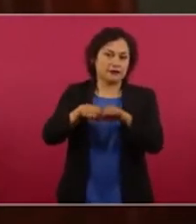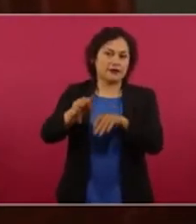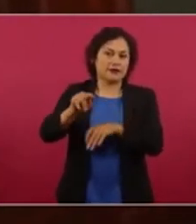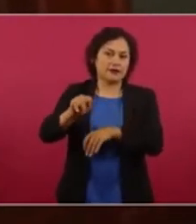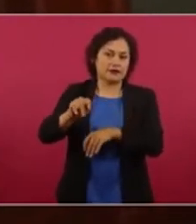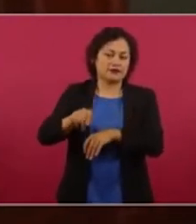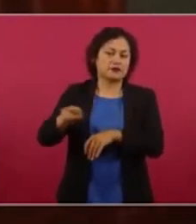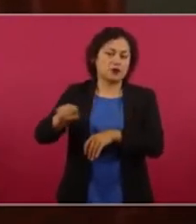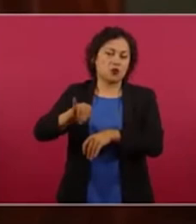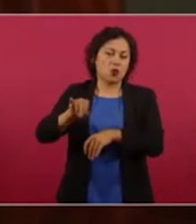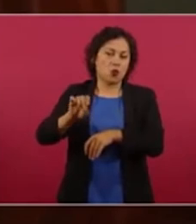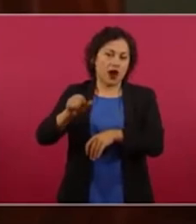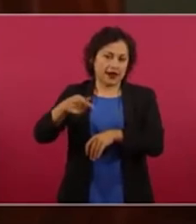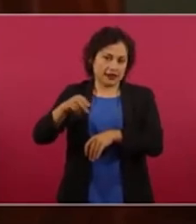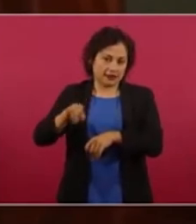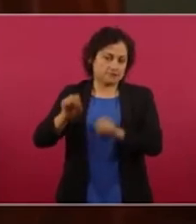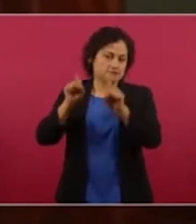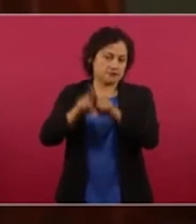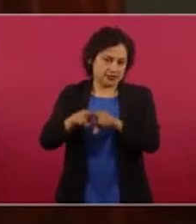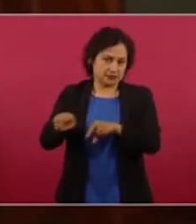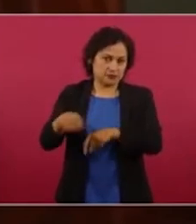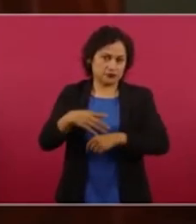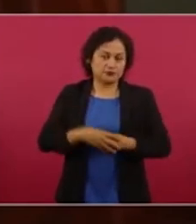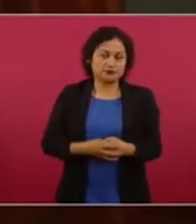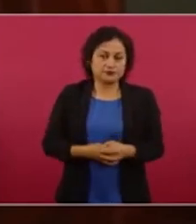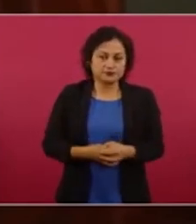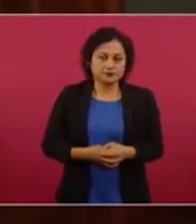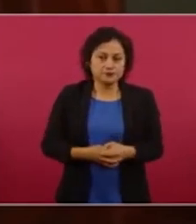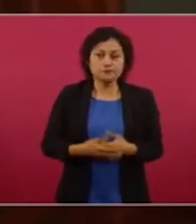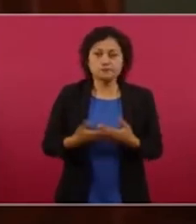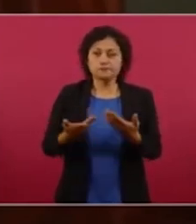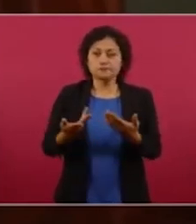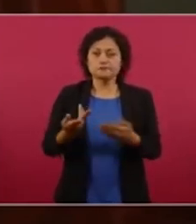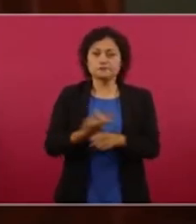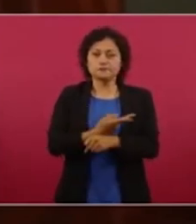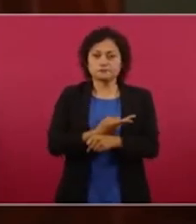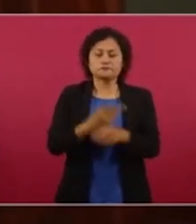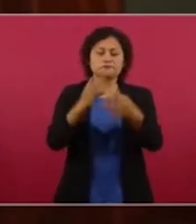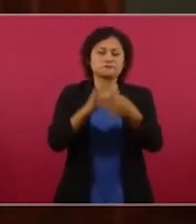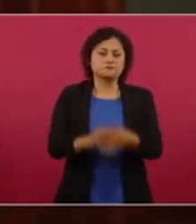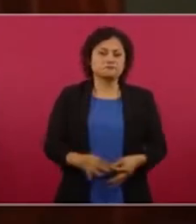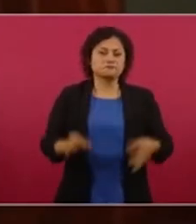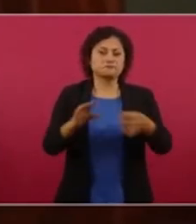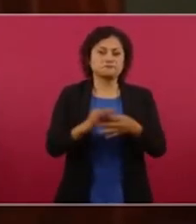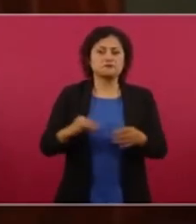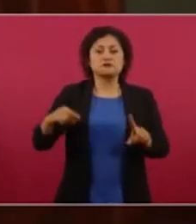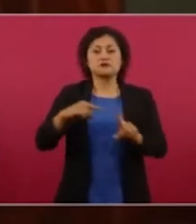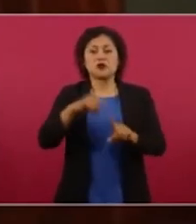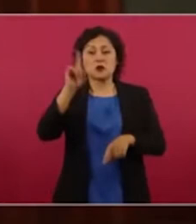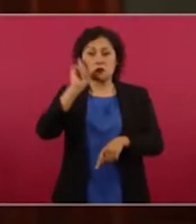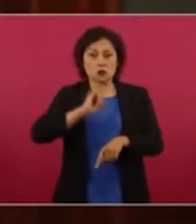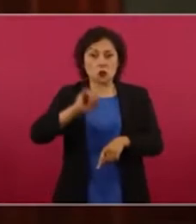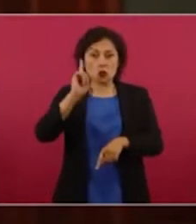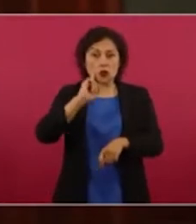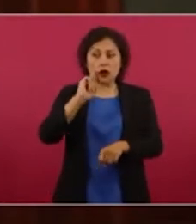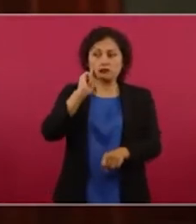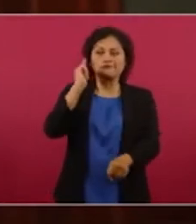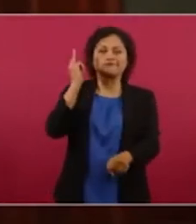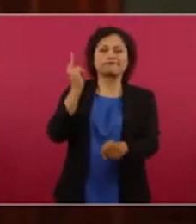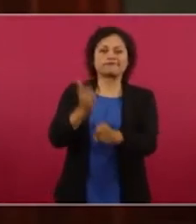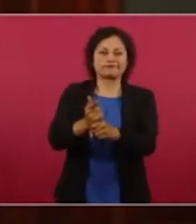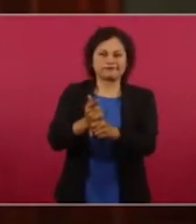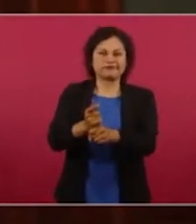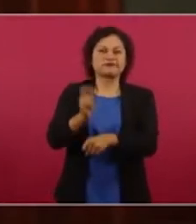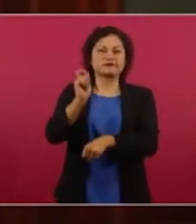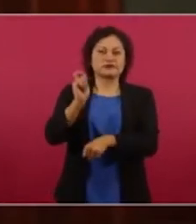Belandía ahí la poderosa empresaria María Asunción puso al descubierto las presiones